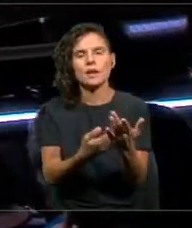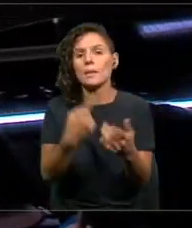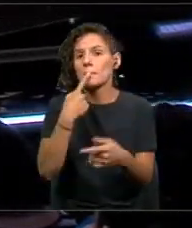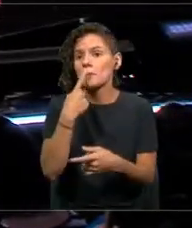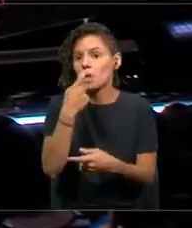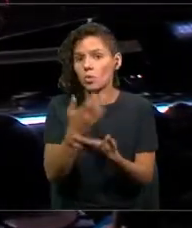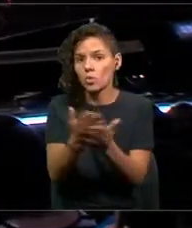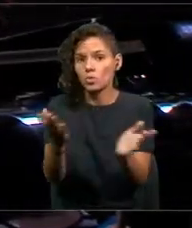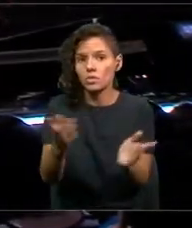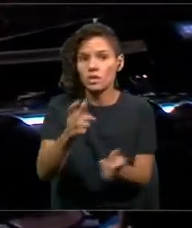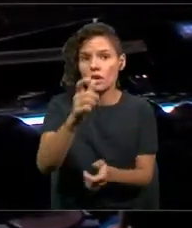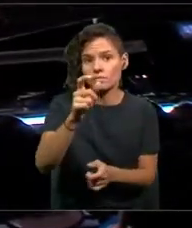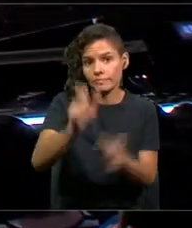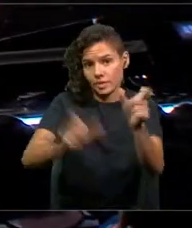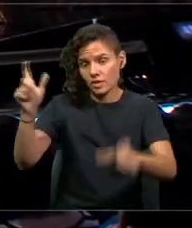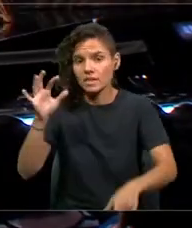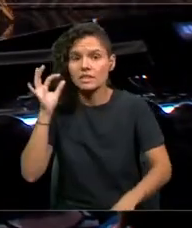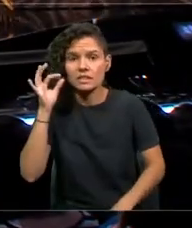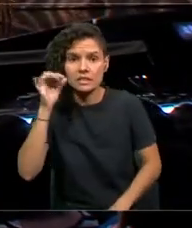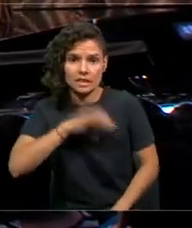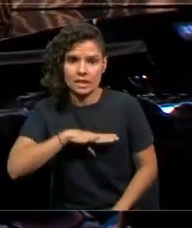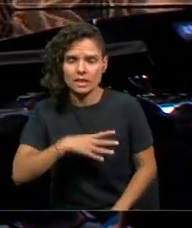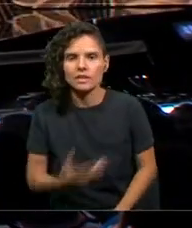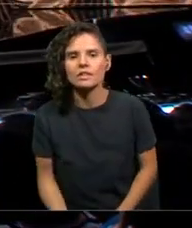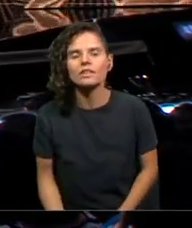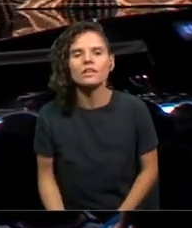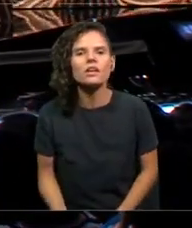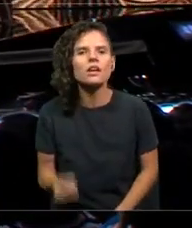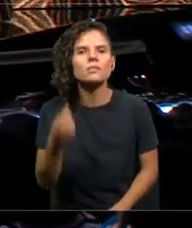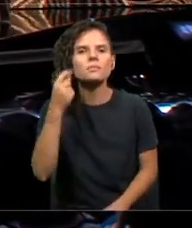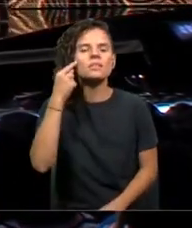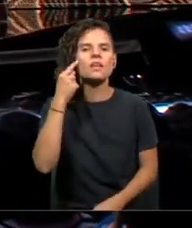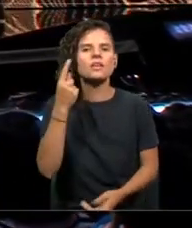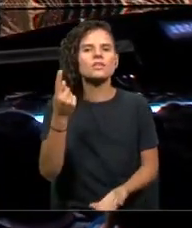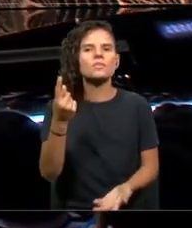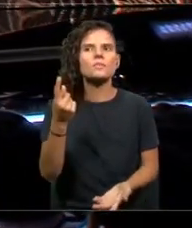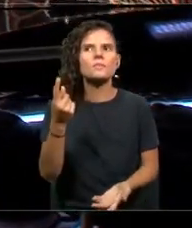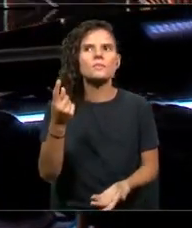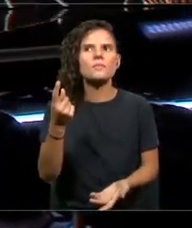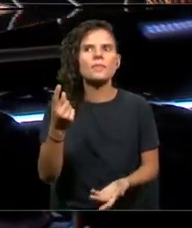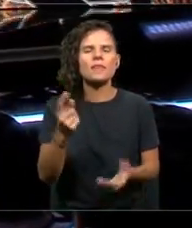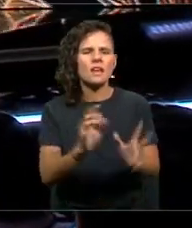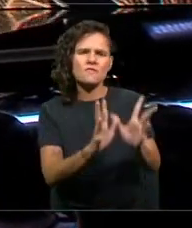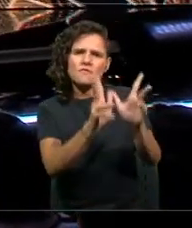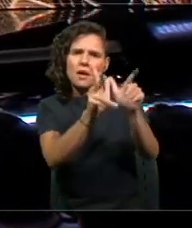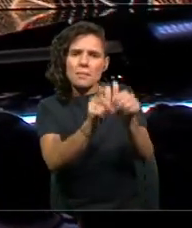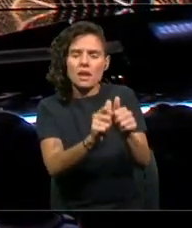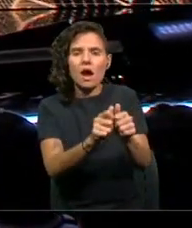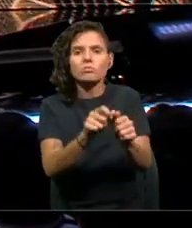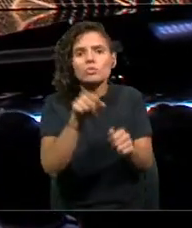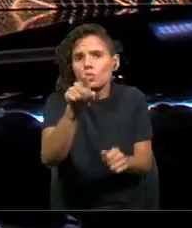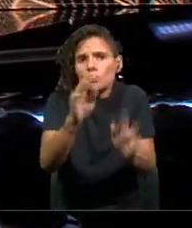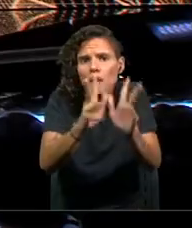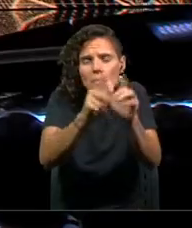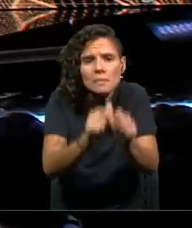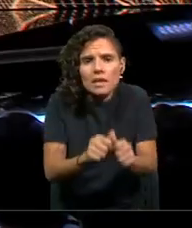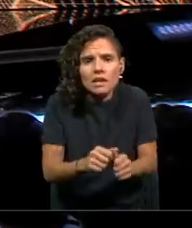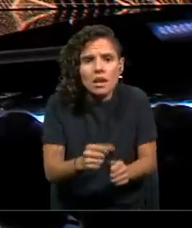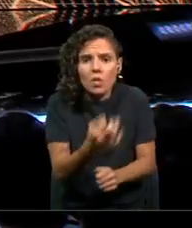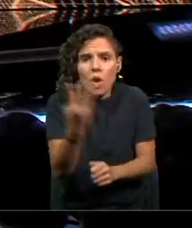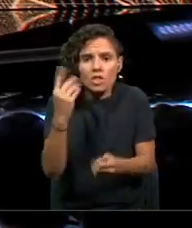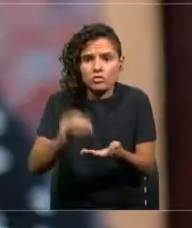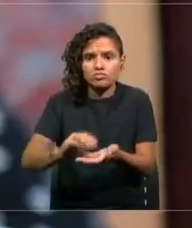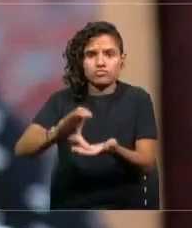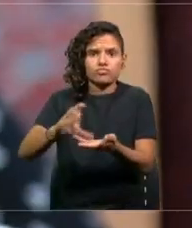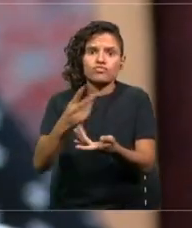chilenos y chilenas sobre cuál debiera ser el ingreso de una familia, de su familia, ¿con cuánto cree que su familia